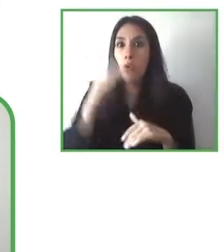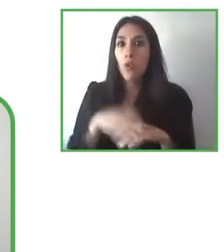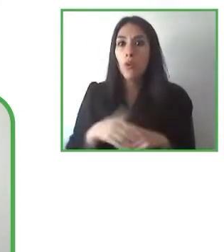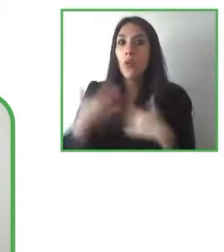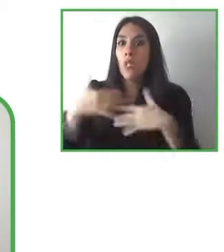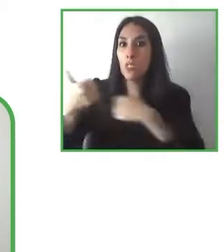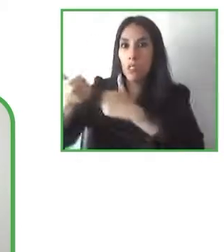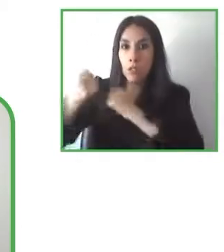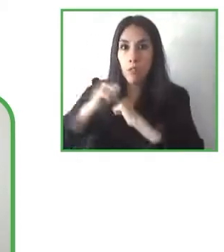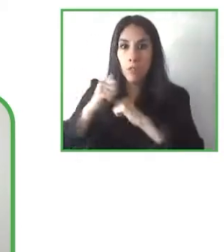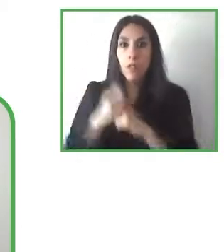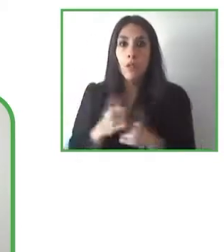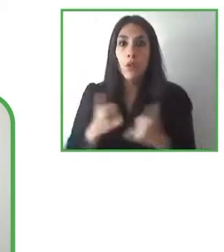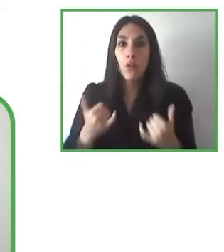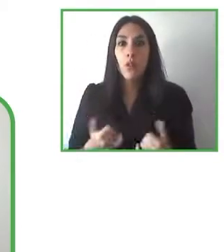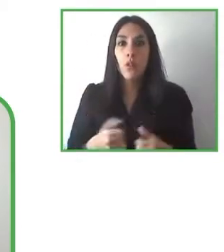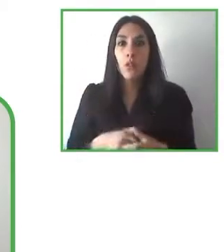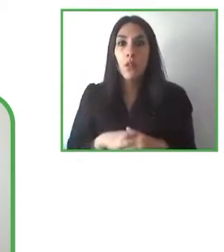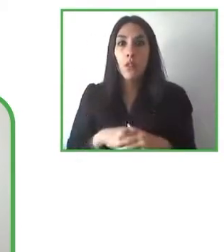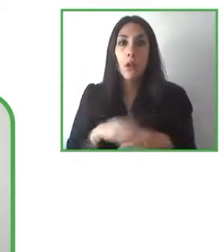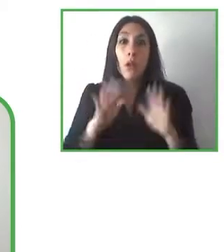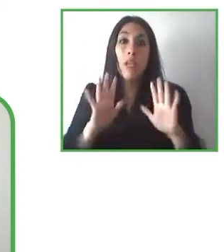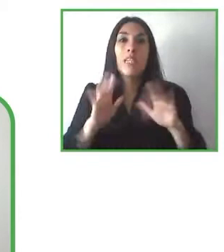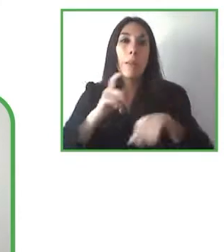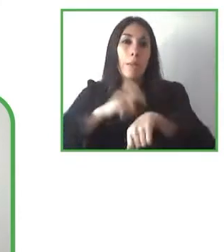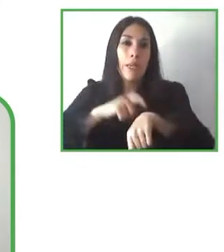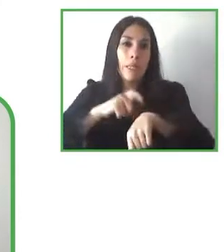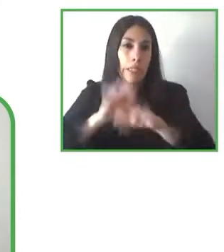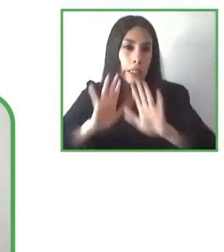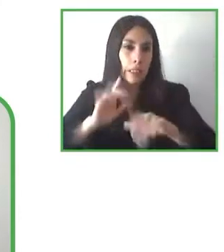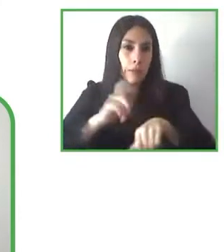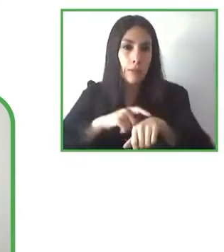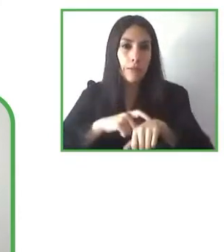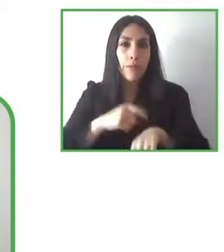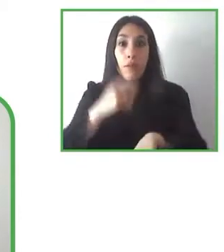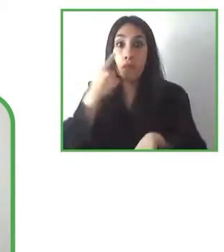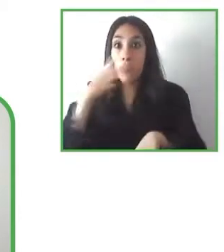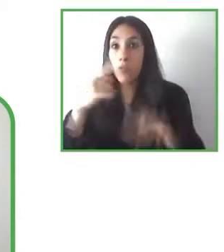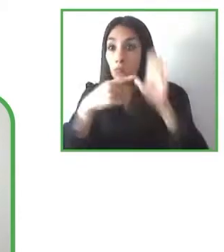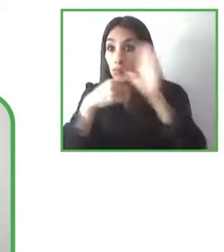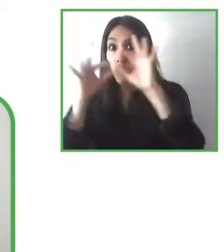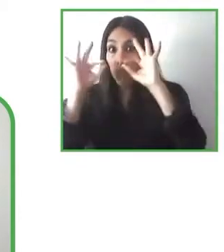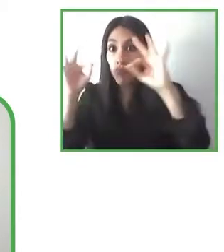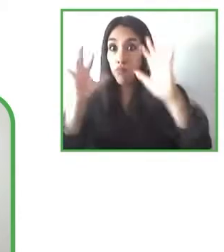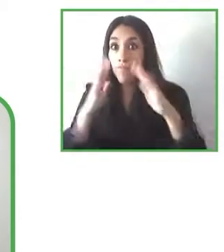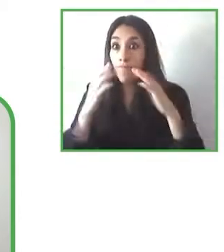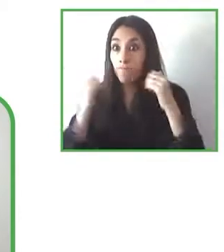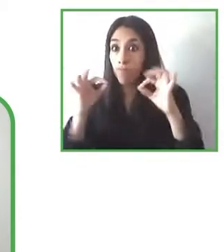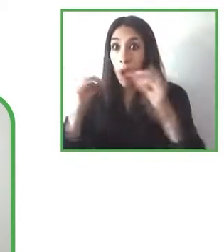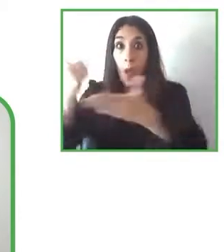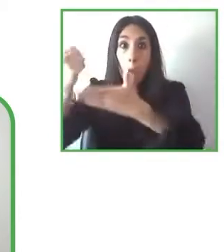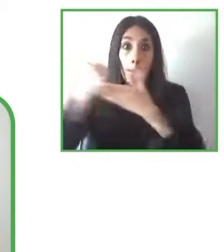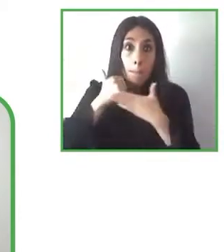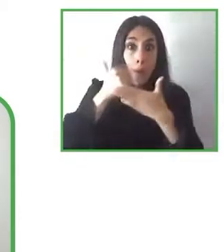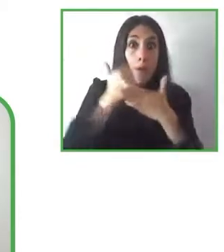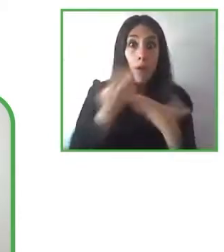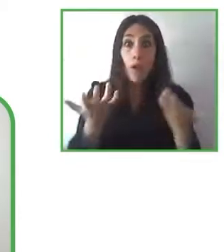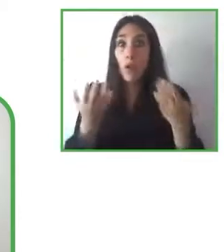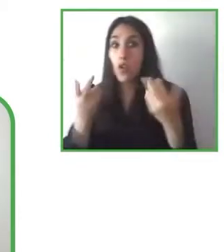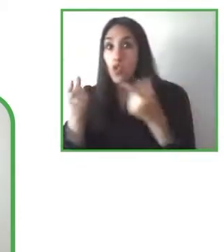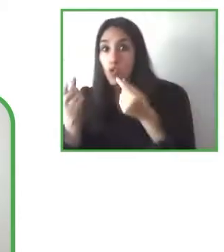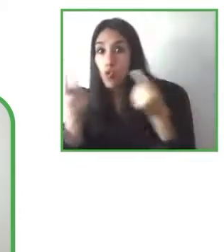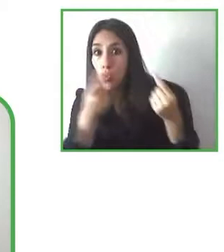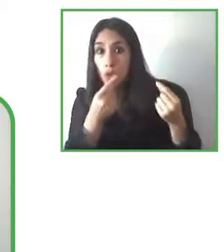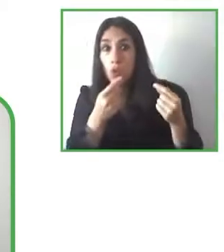los sistemas de salud puedan ayudarnos y podamos llegar a soluciones más económicas que sean asequibles